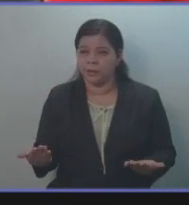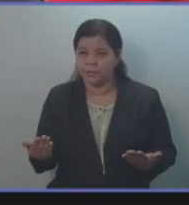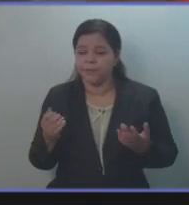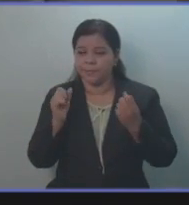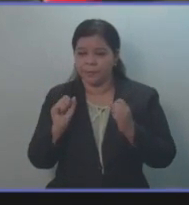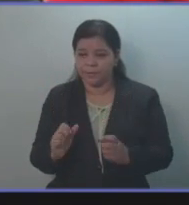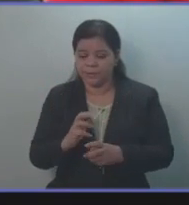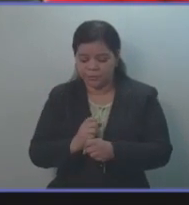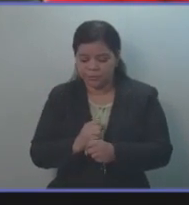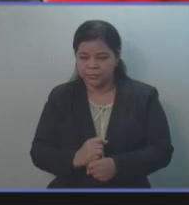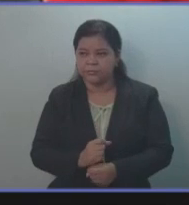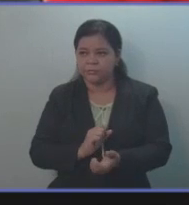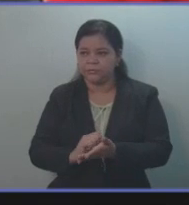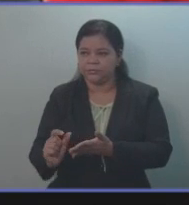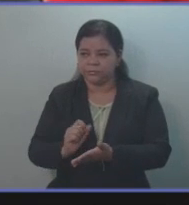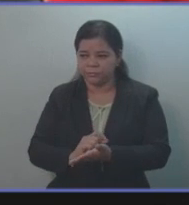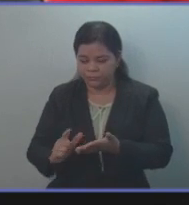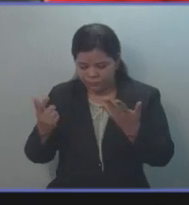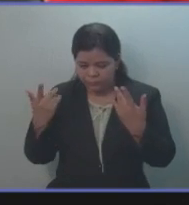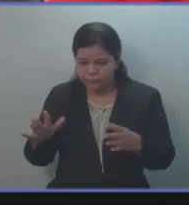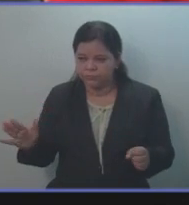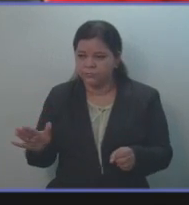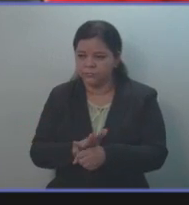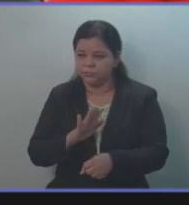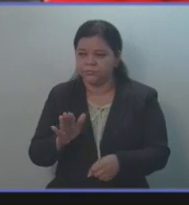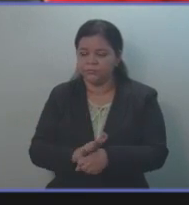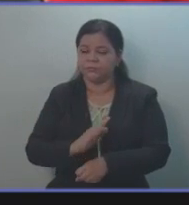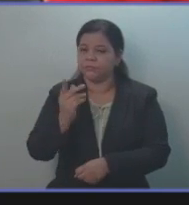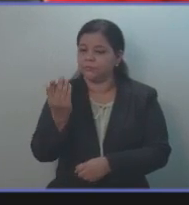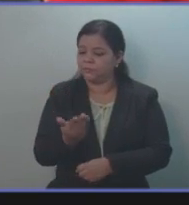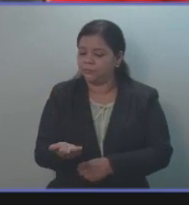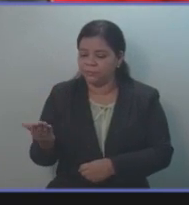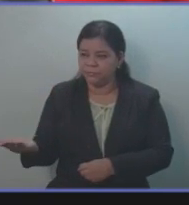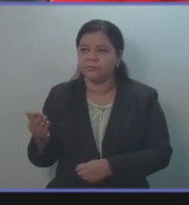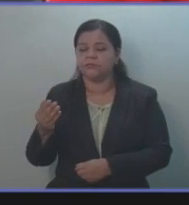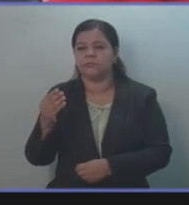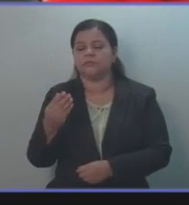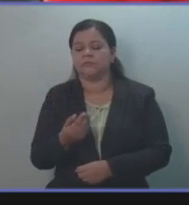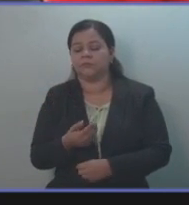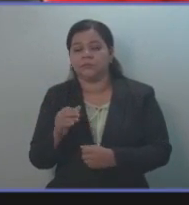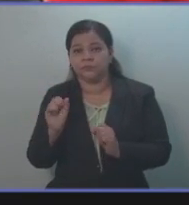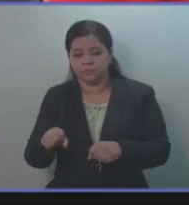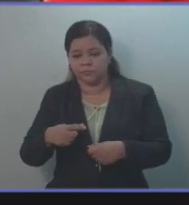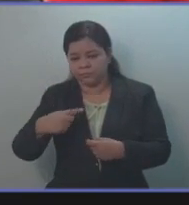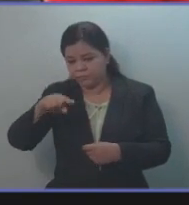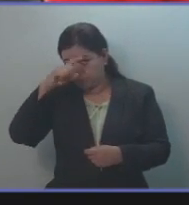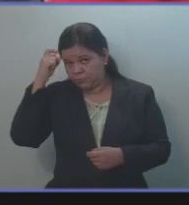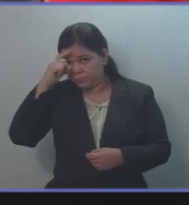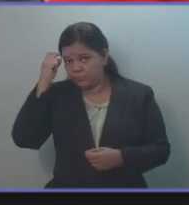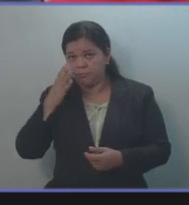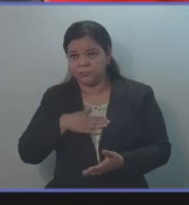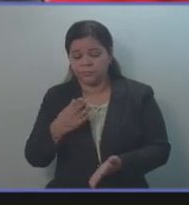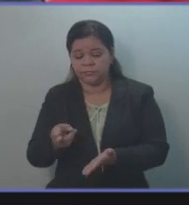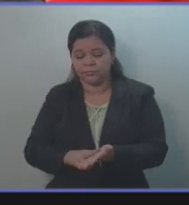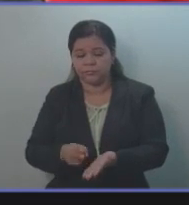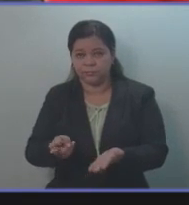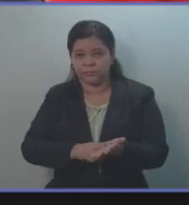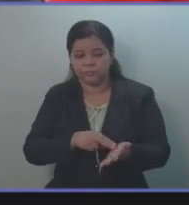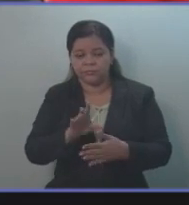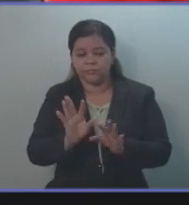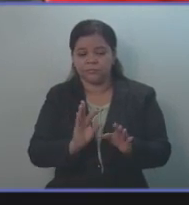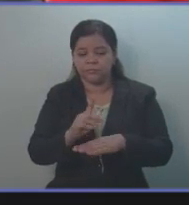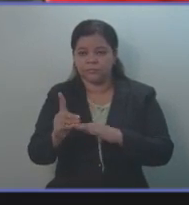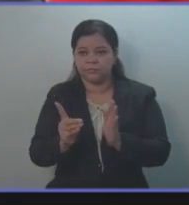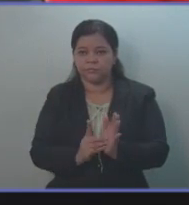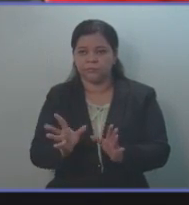con los centros educativos cuenten con los recursos para funcionamiento. Y tienen la firma de varios diputados que